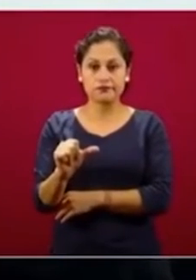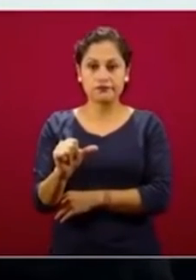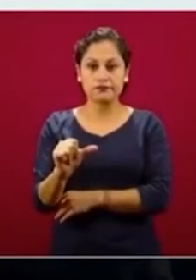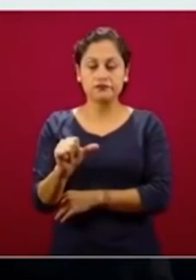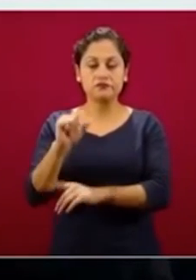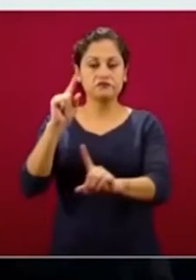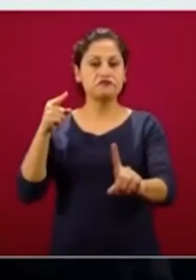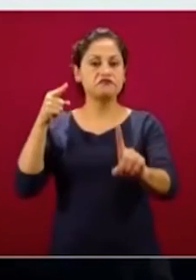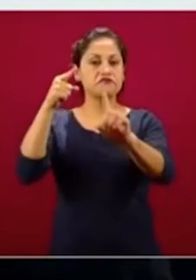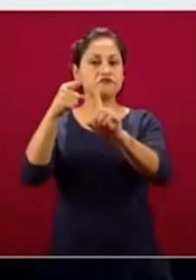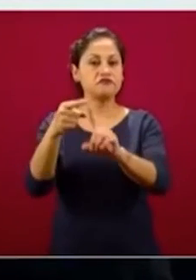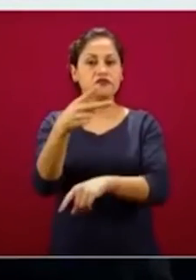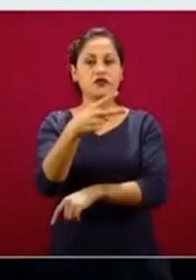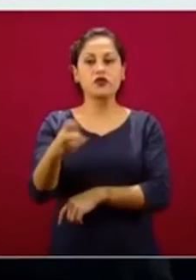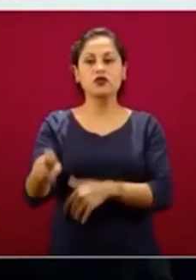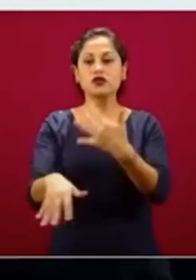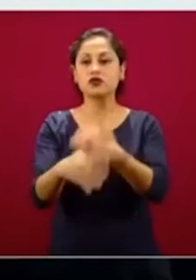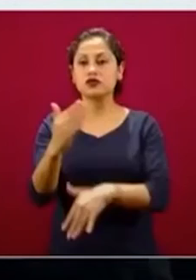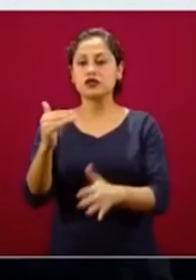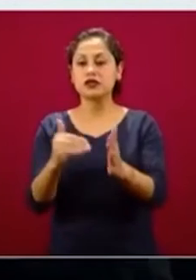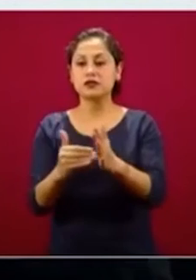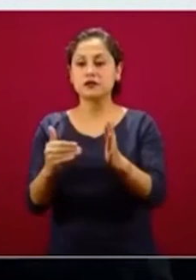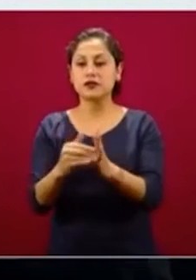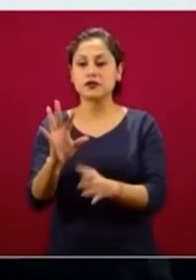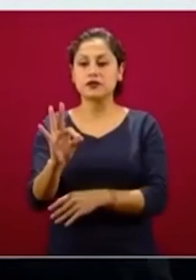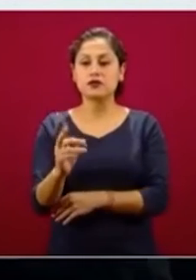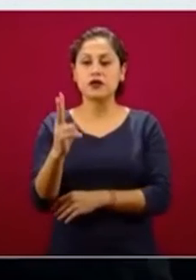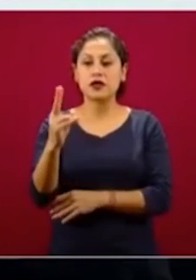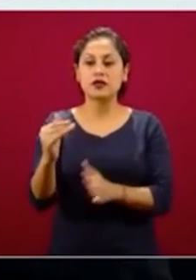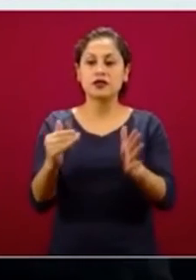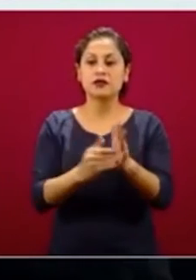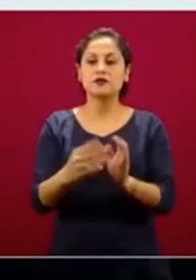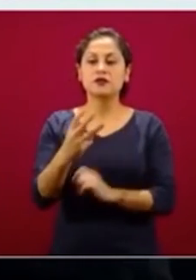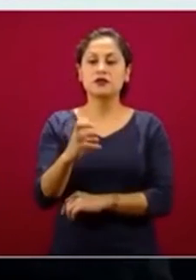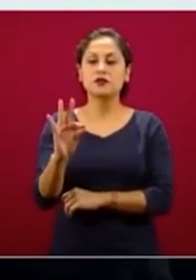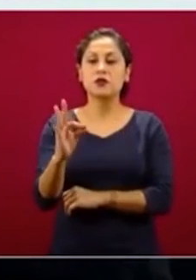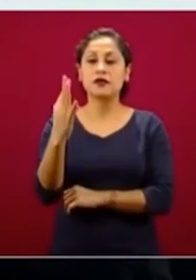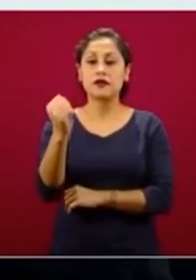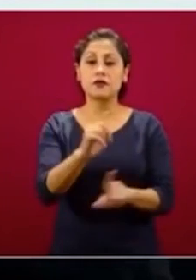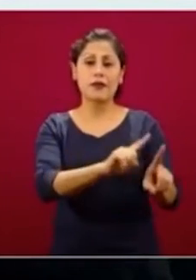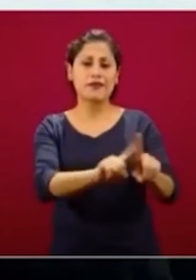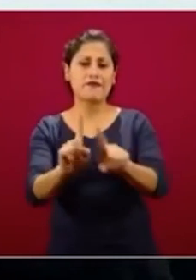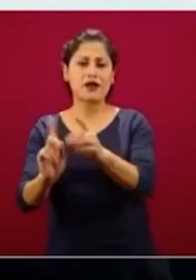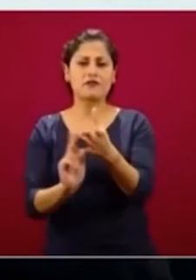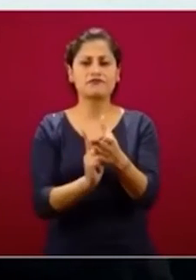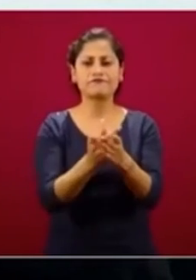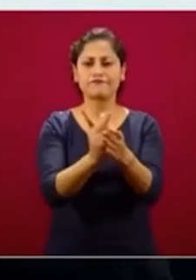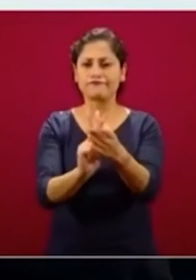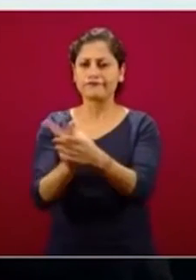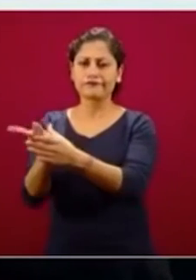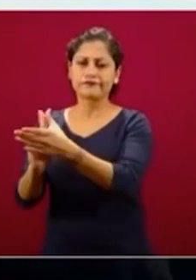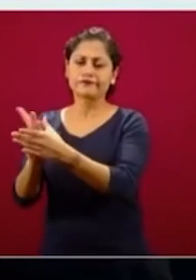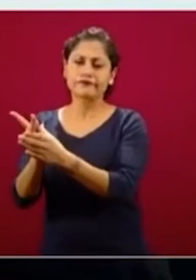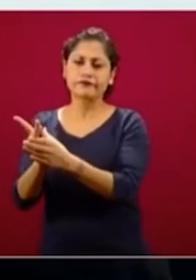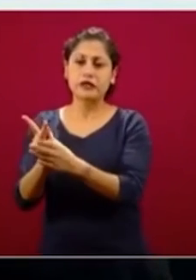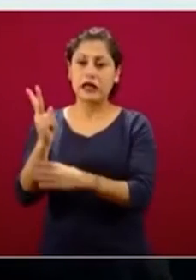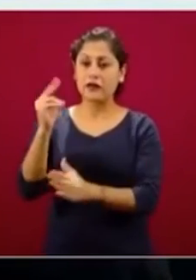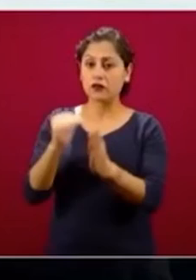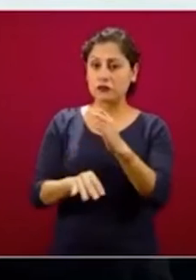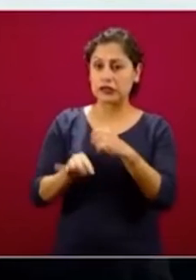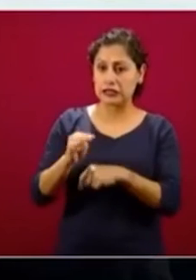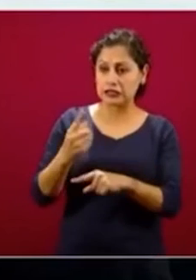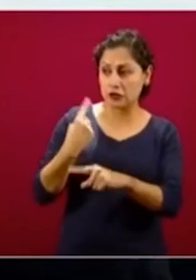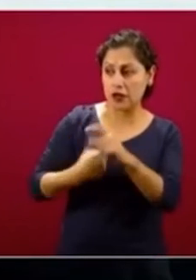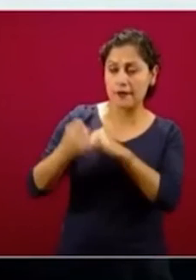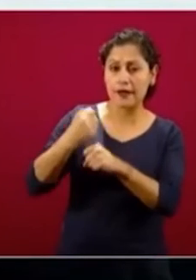son 215 millones 42 mil 349 plantas. En el 2019 la